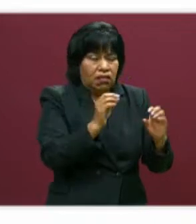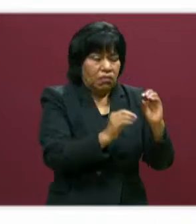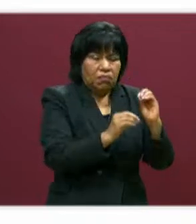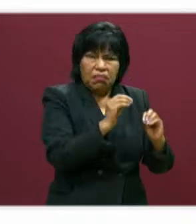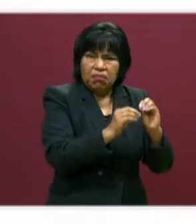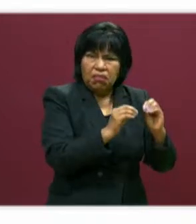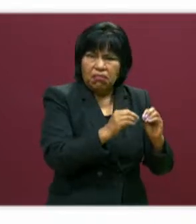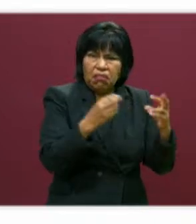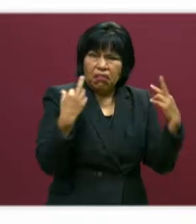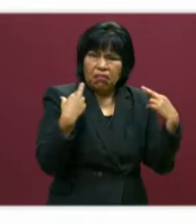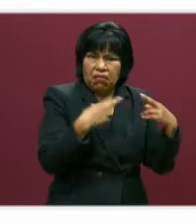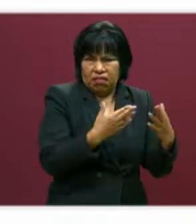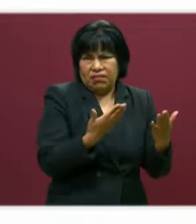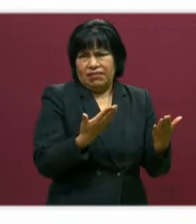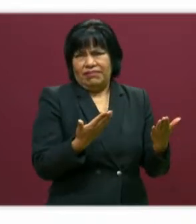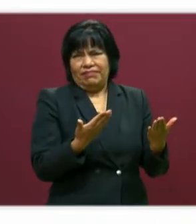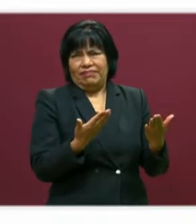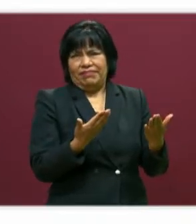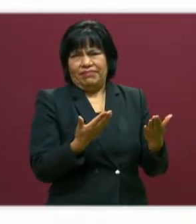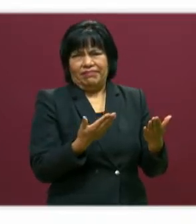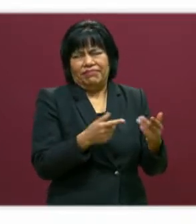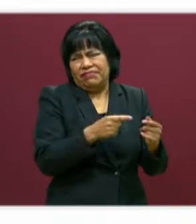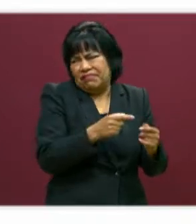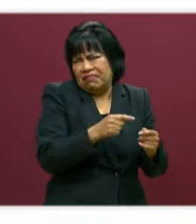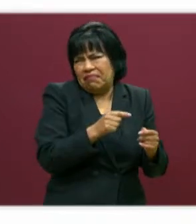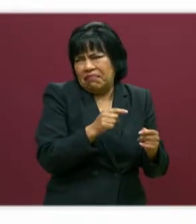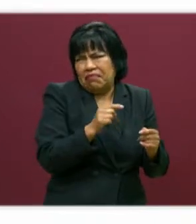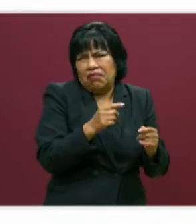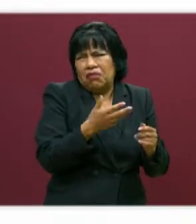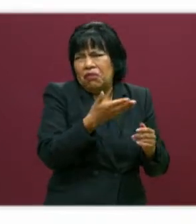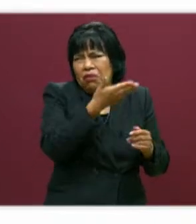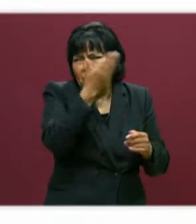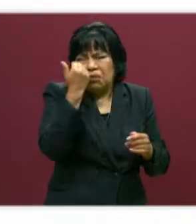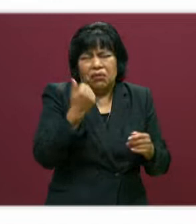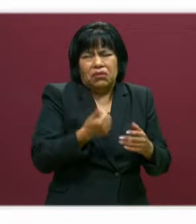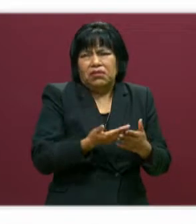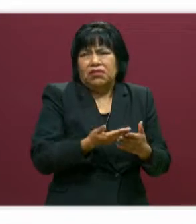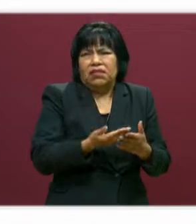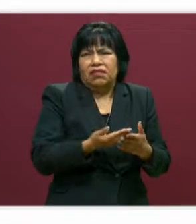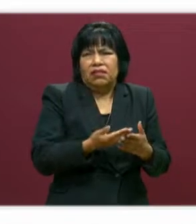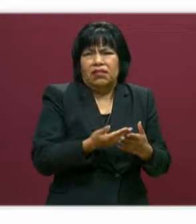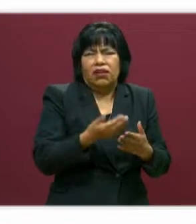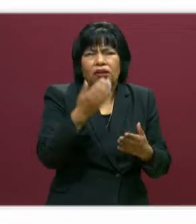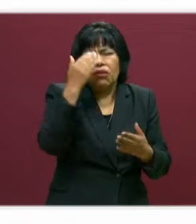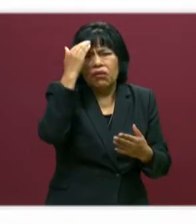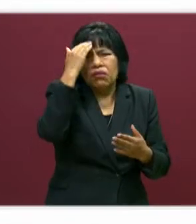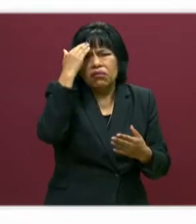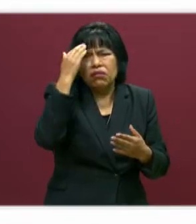no tuviera conocimientos derivados de su cultura, del lugar donde vive.